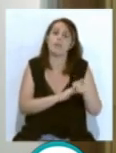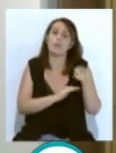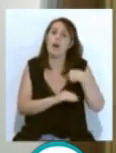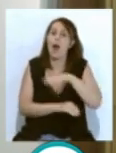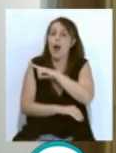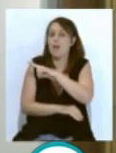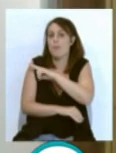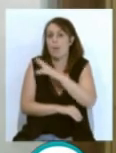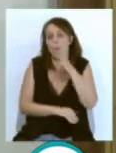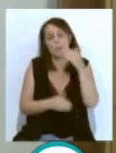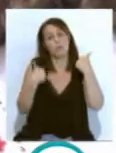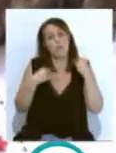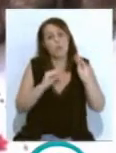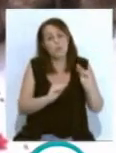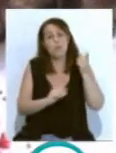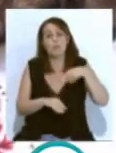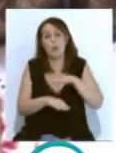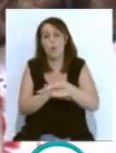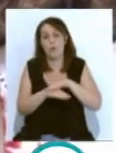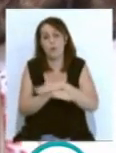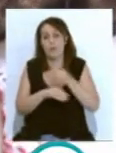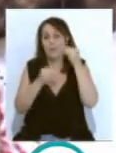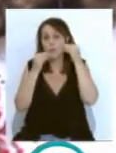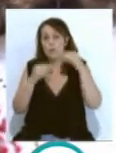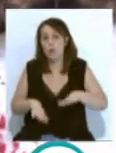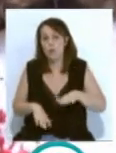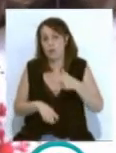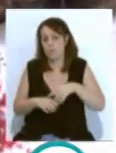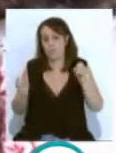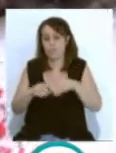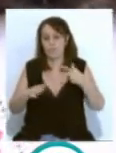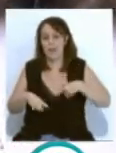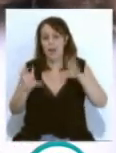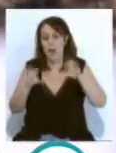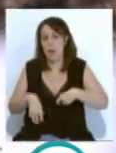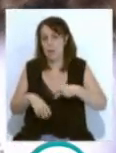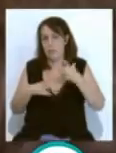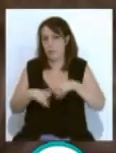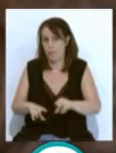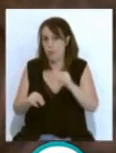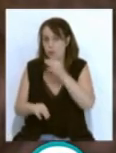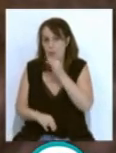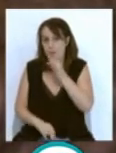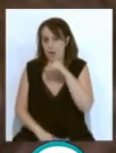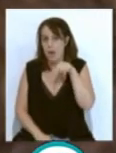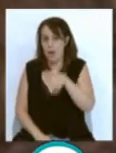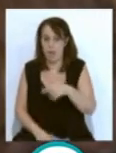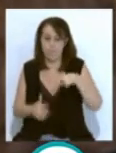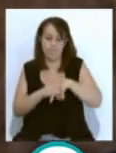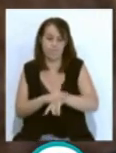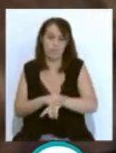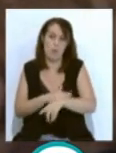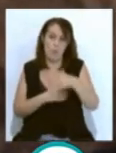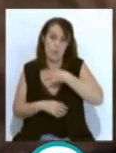Armada y del Gobierno. Una historia, la de la explosión de Cádiz, aún inacabada en la que se puede profundizar